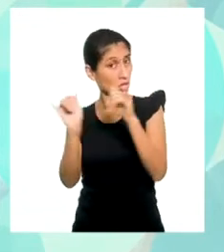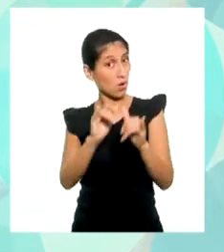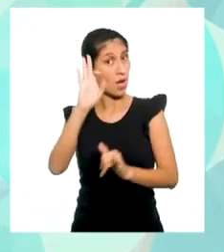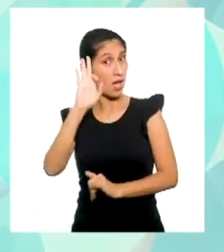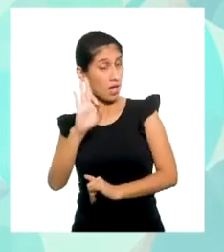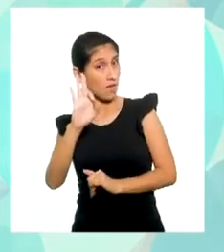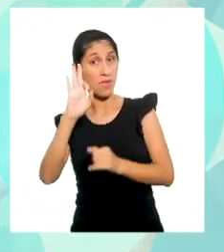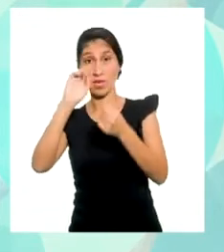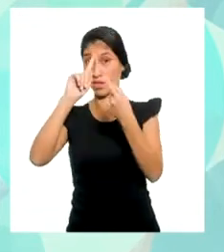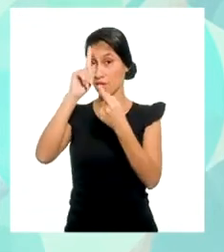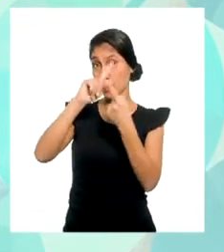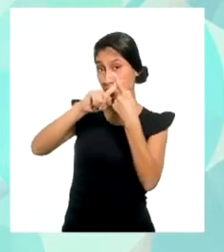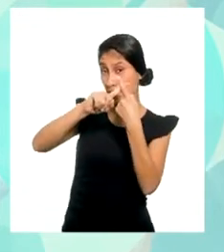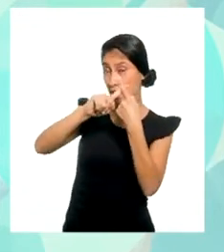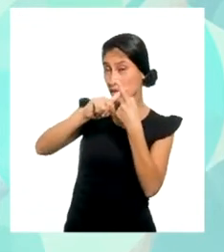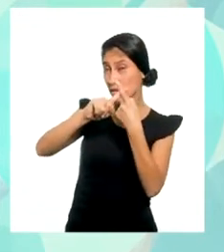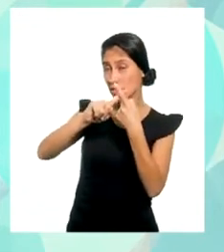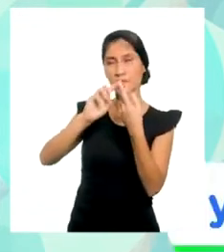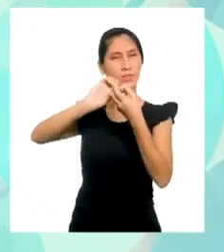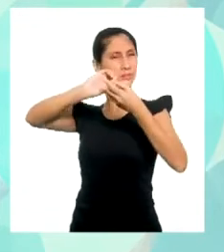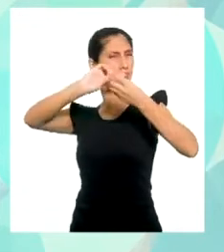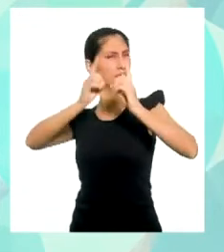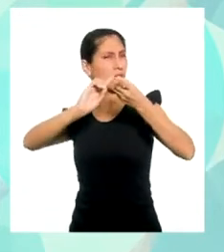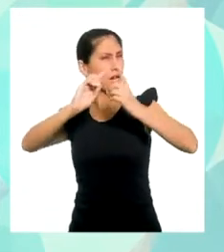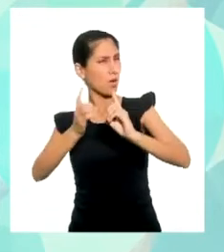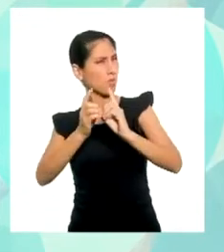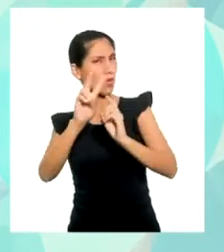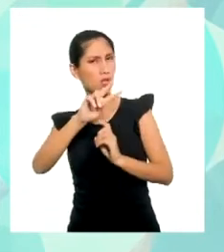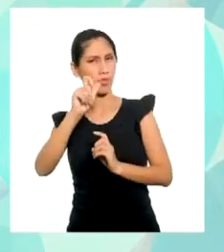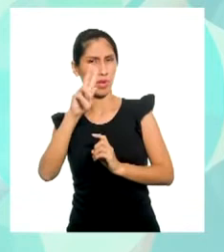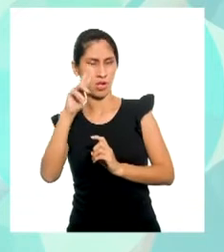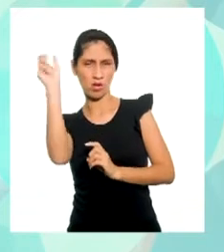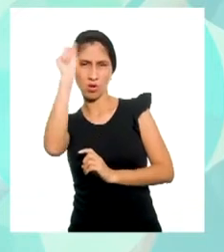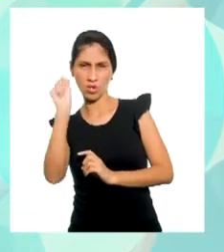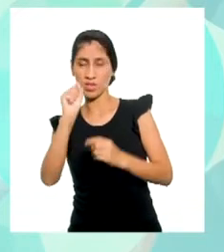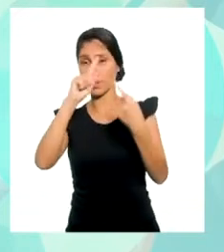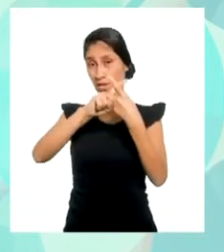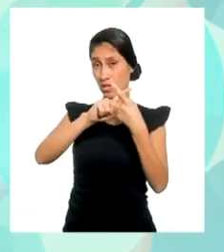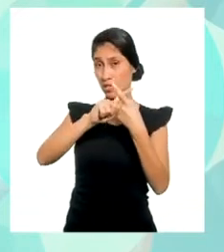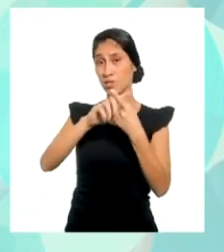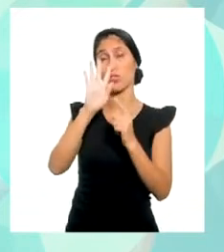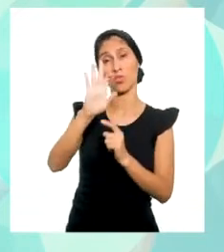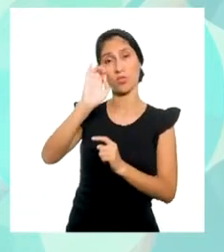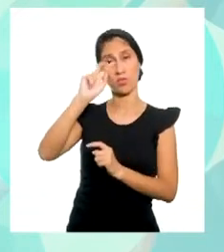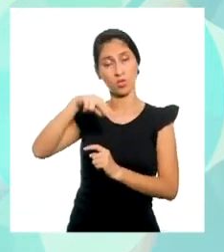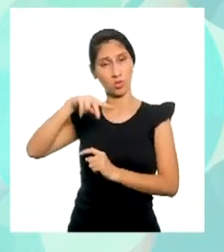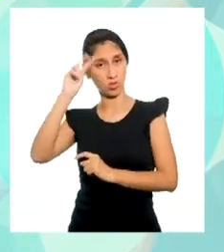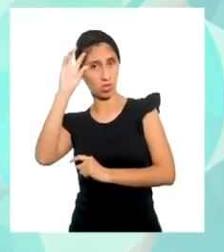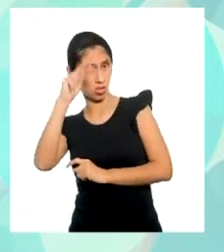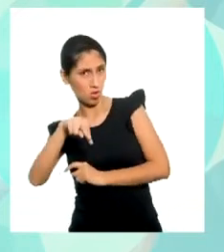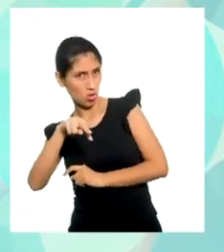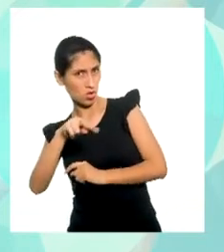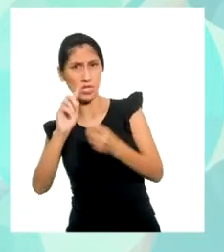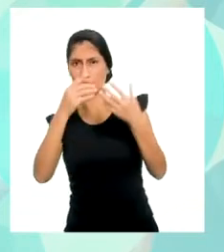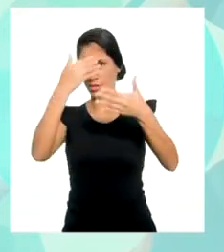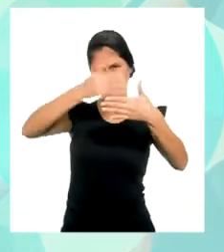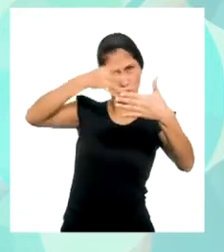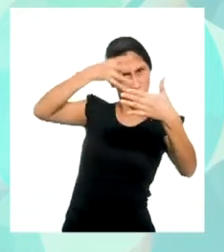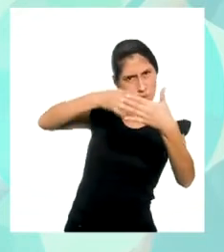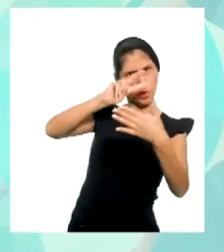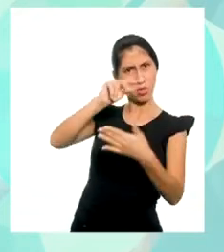F de X, entonces reemplazamos los valores de X y de la función y calculamos los valores de Y.